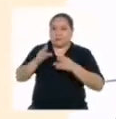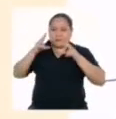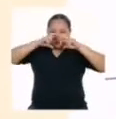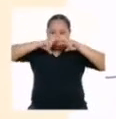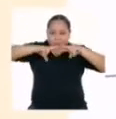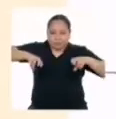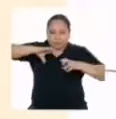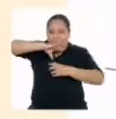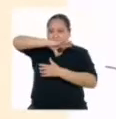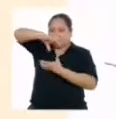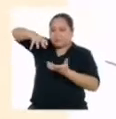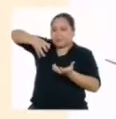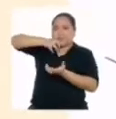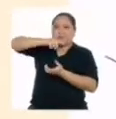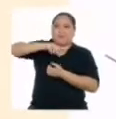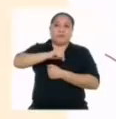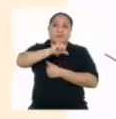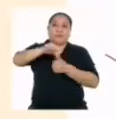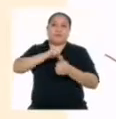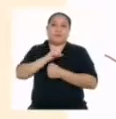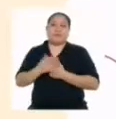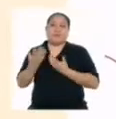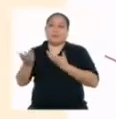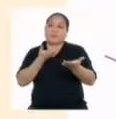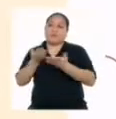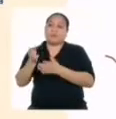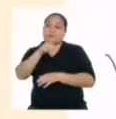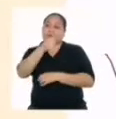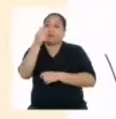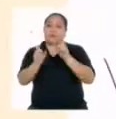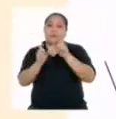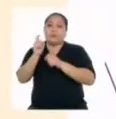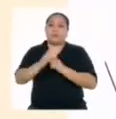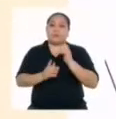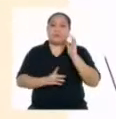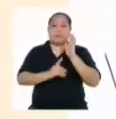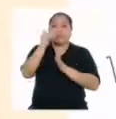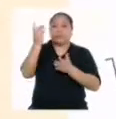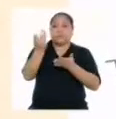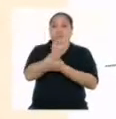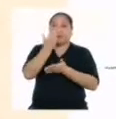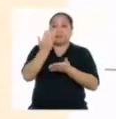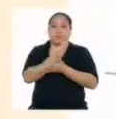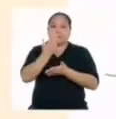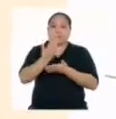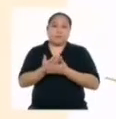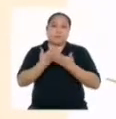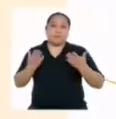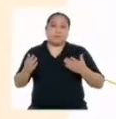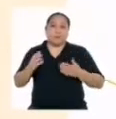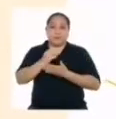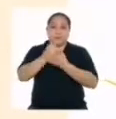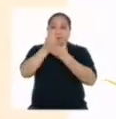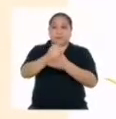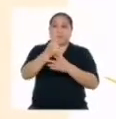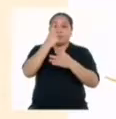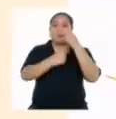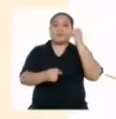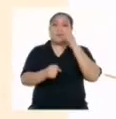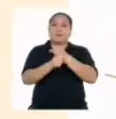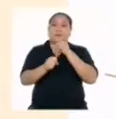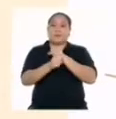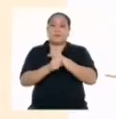exploración con el mundo que los rodea. Relacionarse con otras personas. Desarrollo de nuevas competencias que son útiles para la